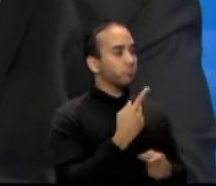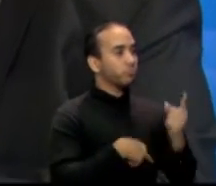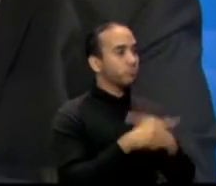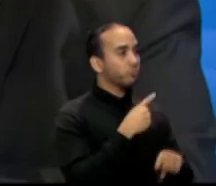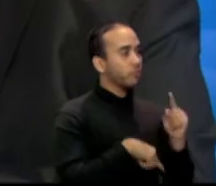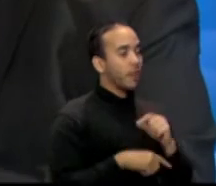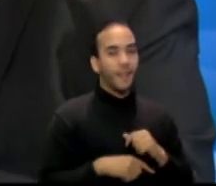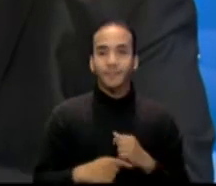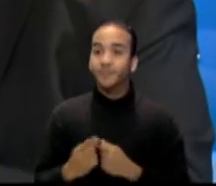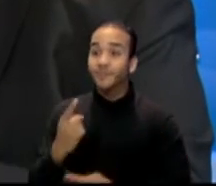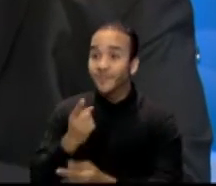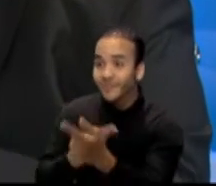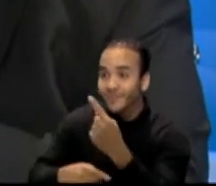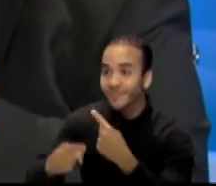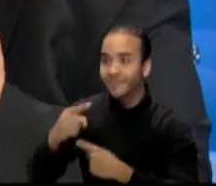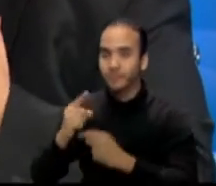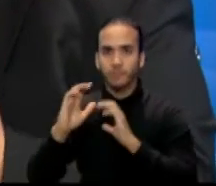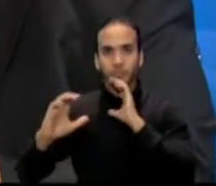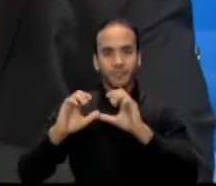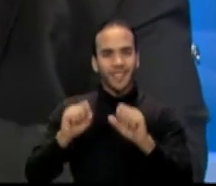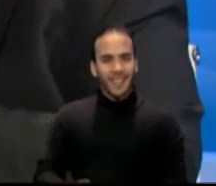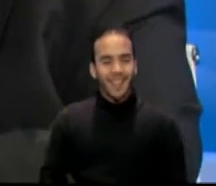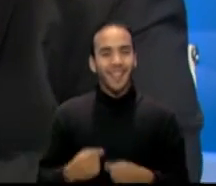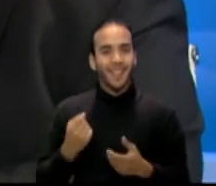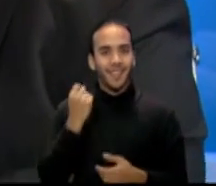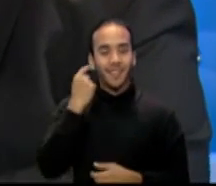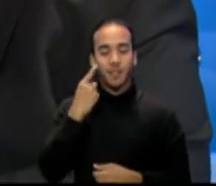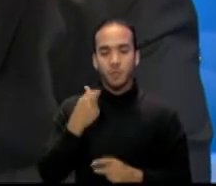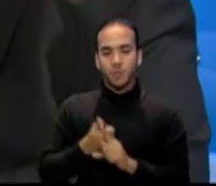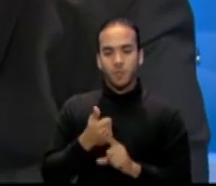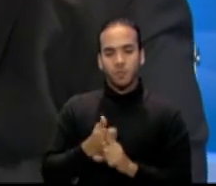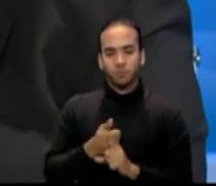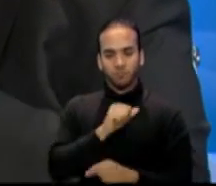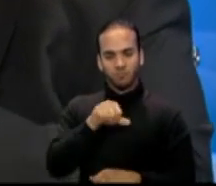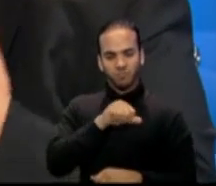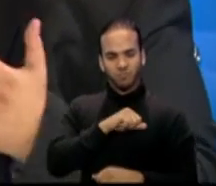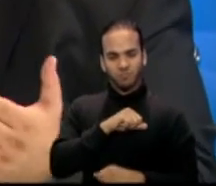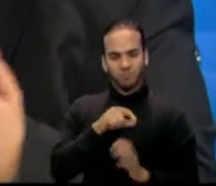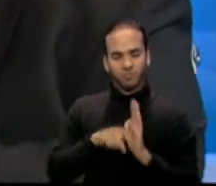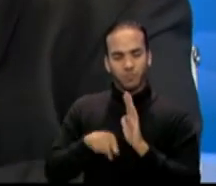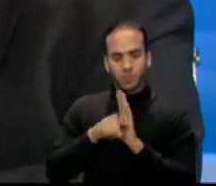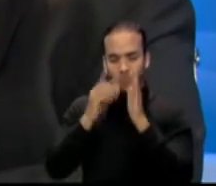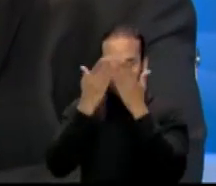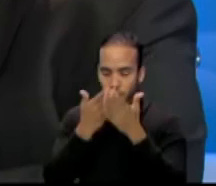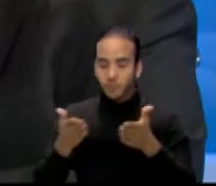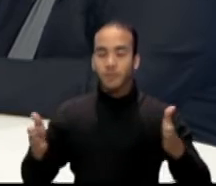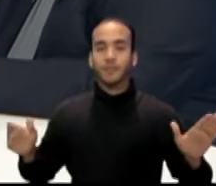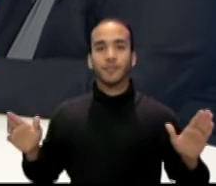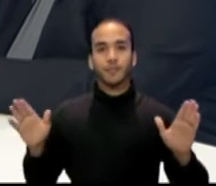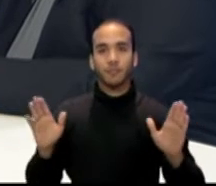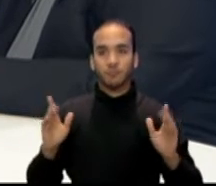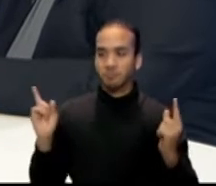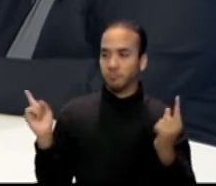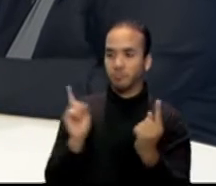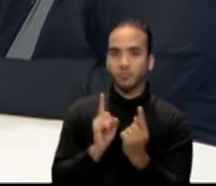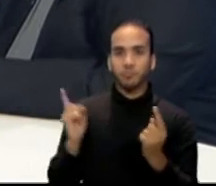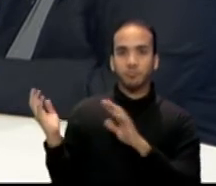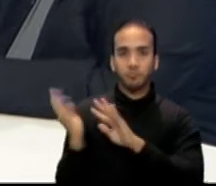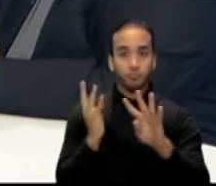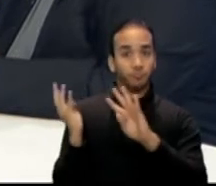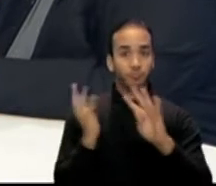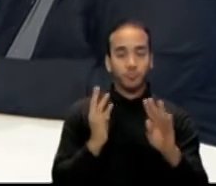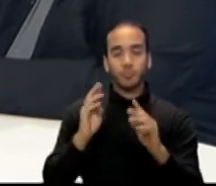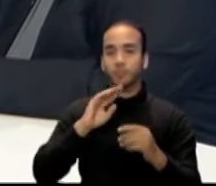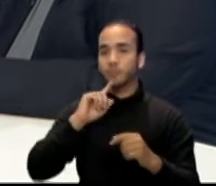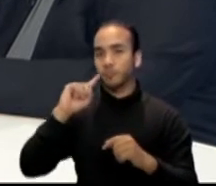O sea que realmente lo que hace falta es de poner una actitud discriminatoria y abrirle oportunidades a esta comunidad. ¿Existe algún tipo de ley,